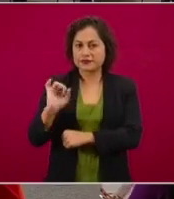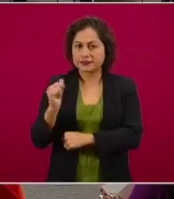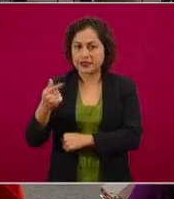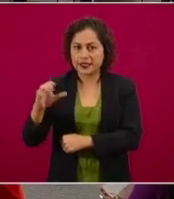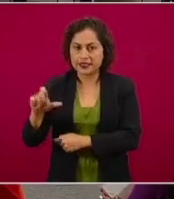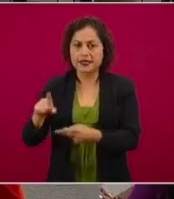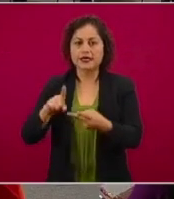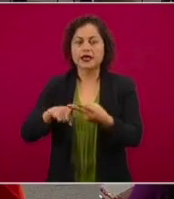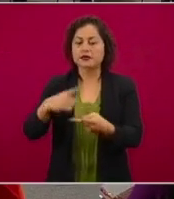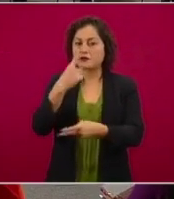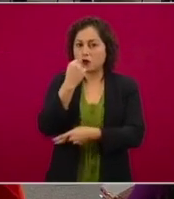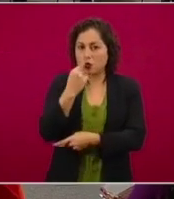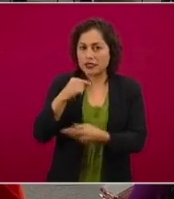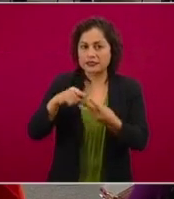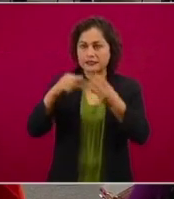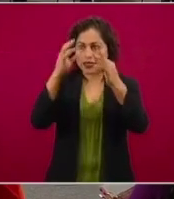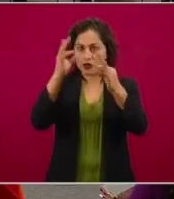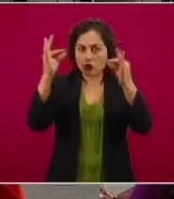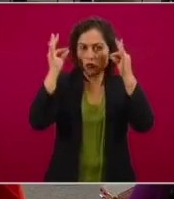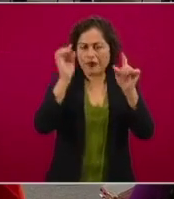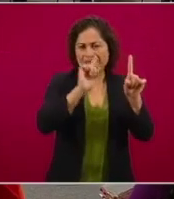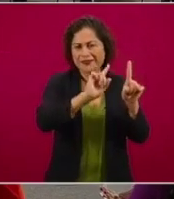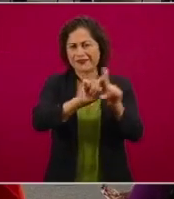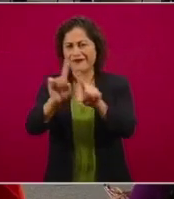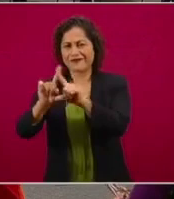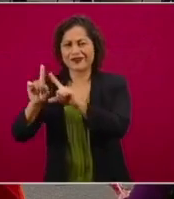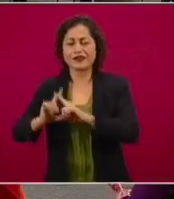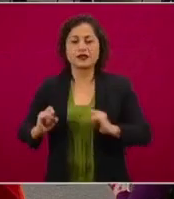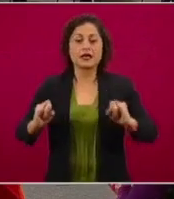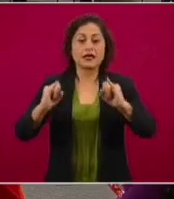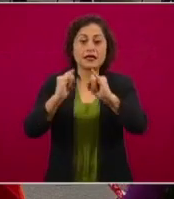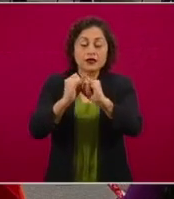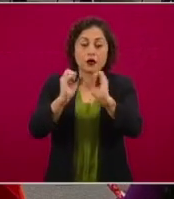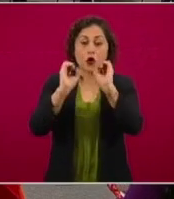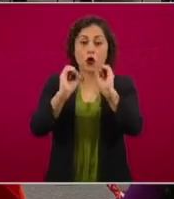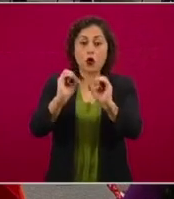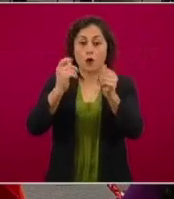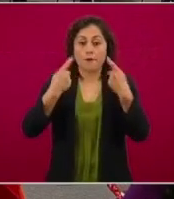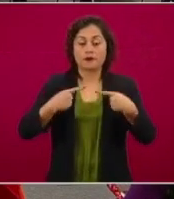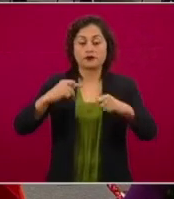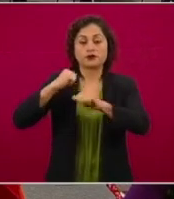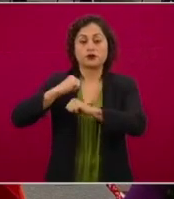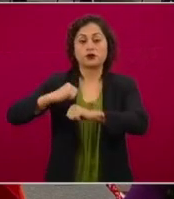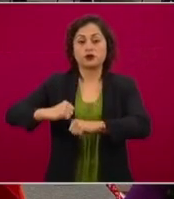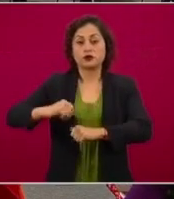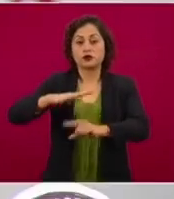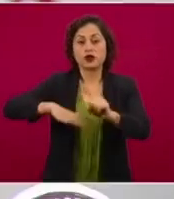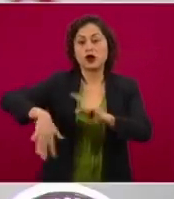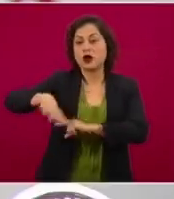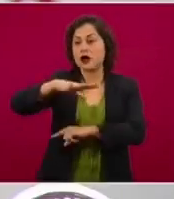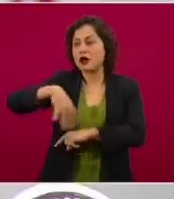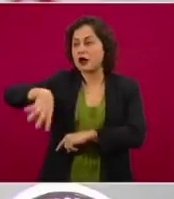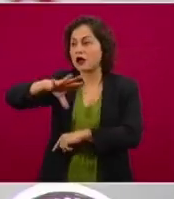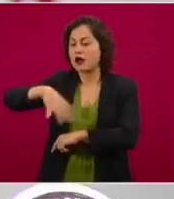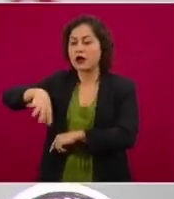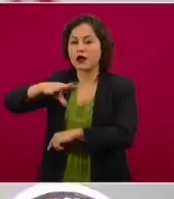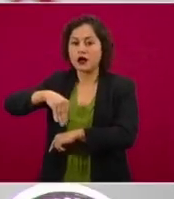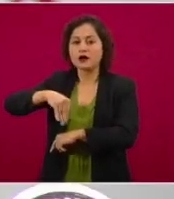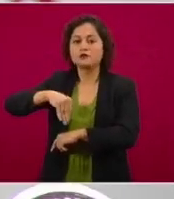los consulados y todas las autoridades que atendemos a las buscadoras, tenemos que ser,